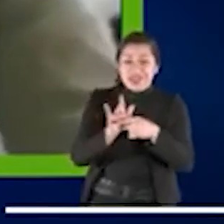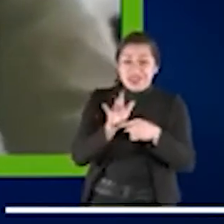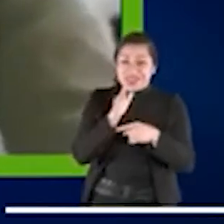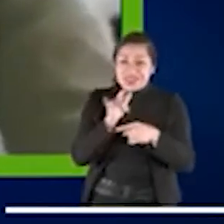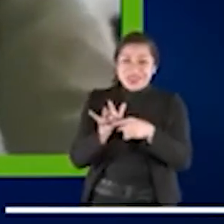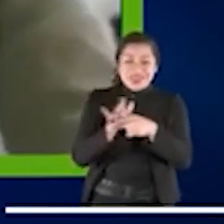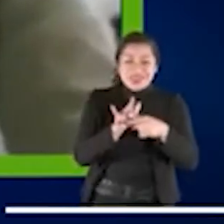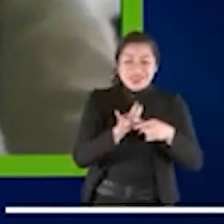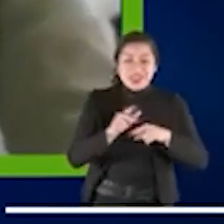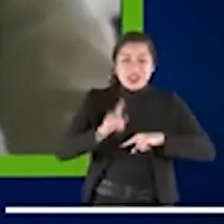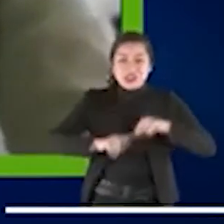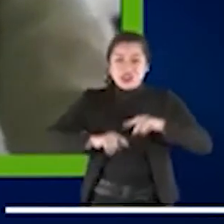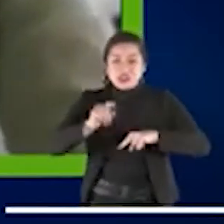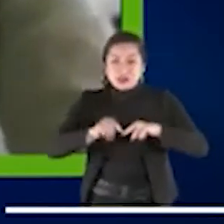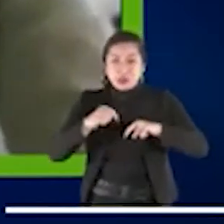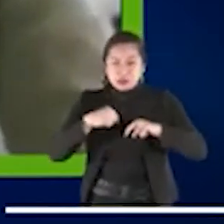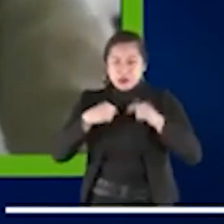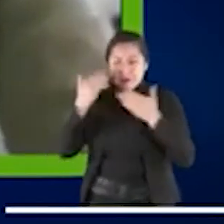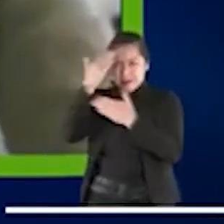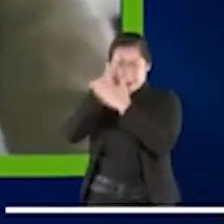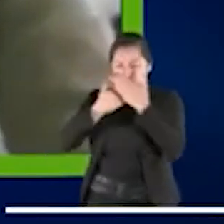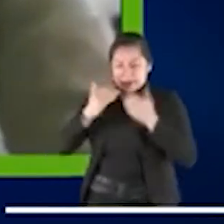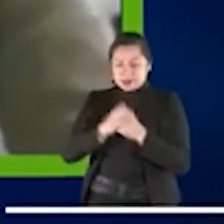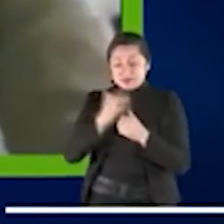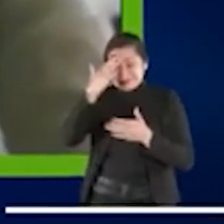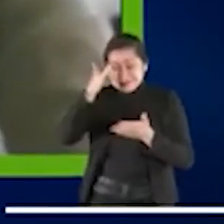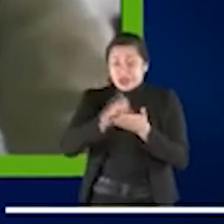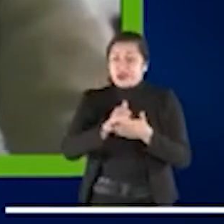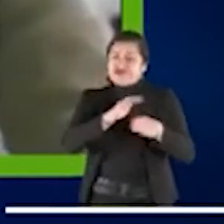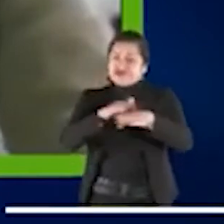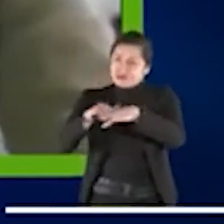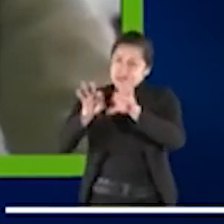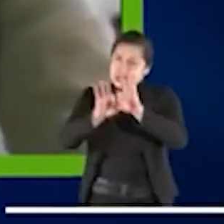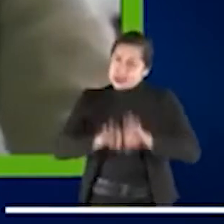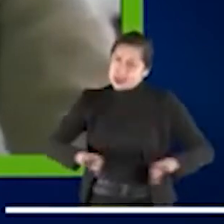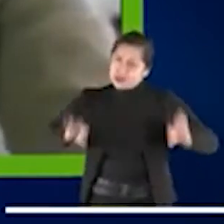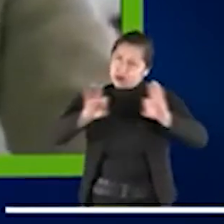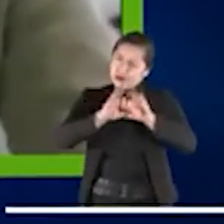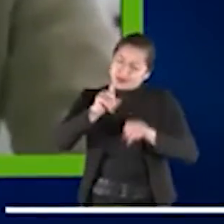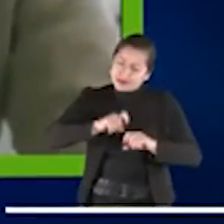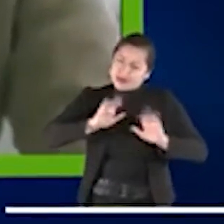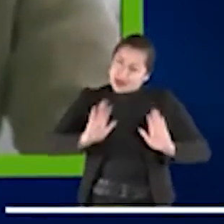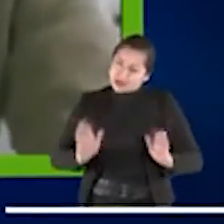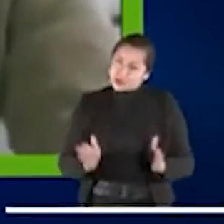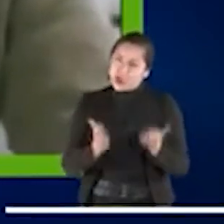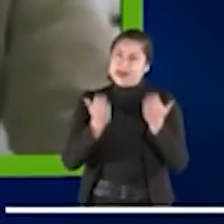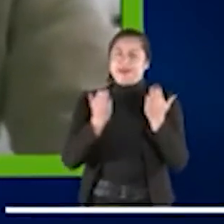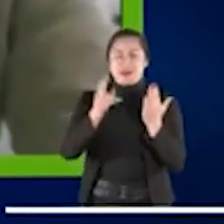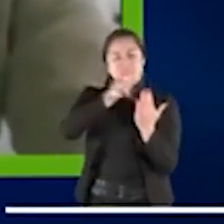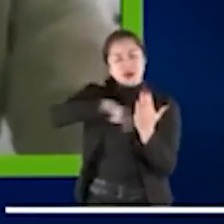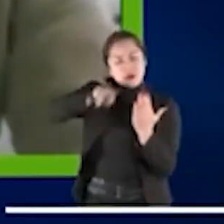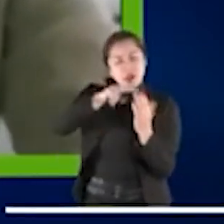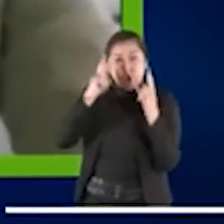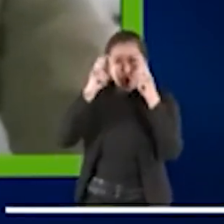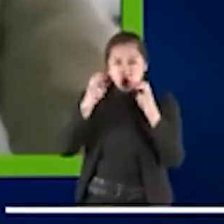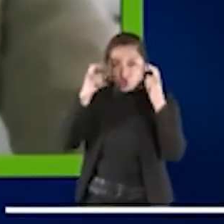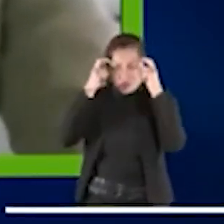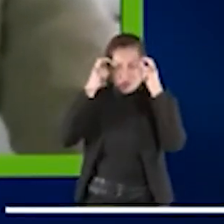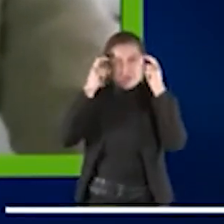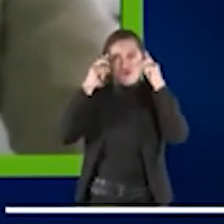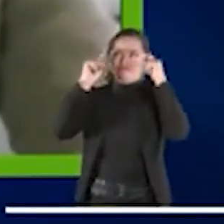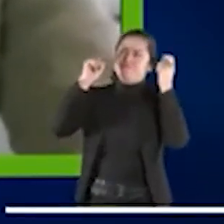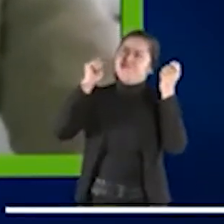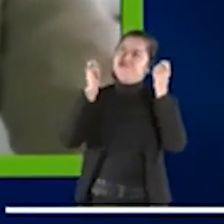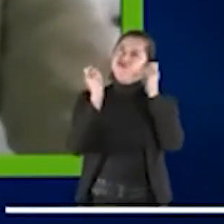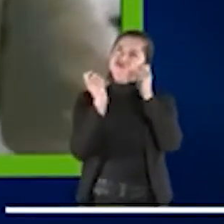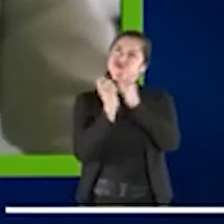literaturas que he podido revisar. Por lo tanto, creo que es muy importante también actualizar ese conocimiento, evaluar qué